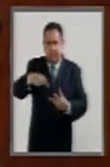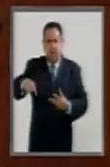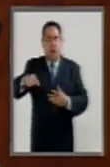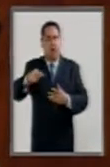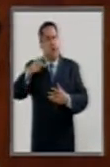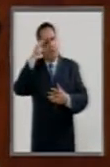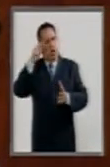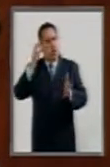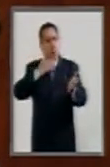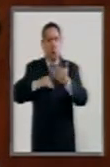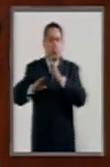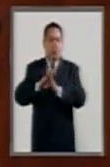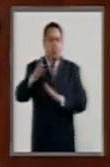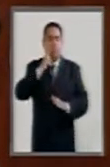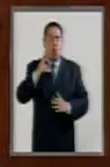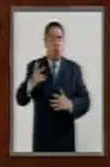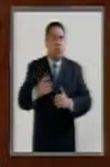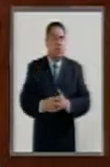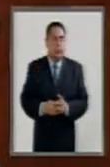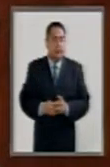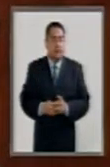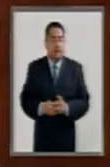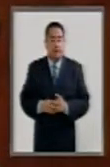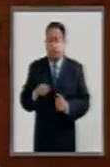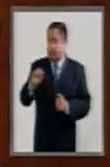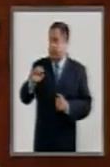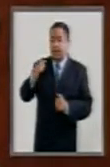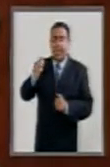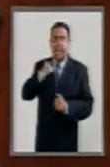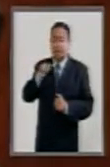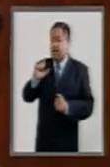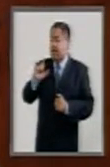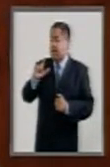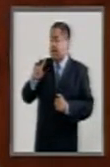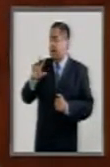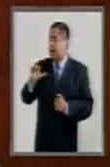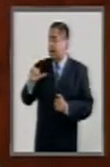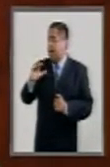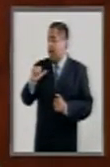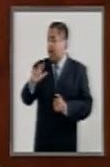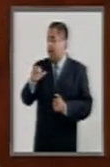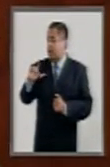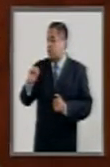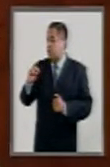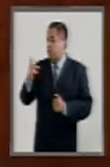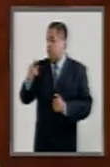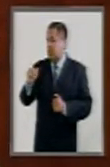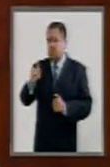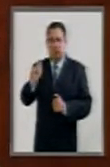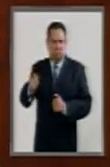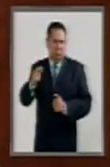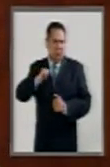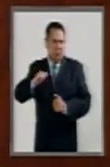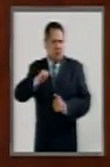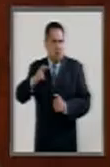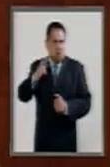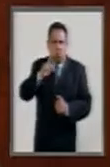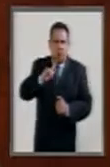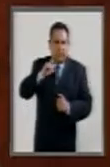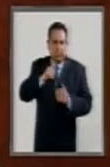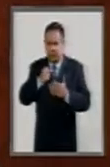México mejor. Elvia Carrillo Puerto representa a todas esas mujeres revolucionarias,